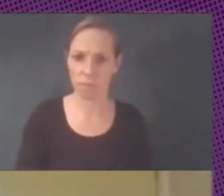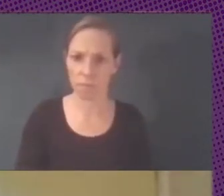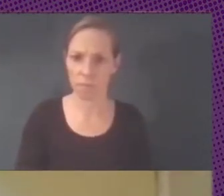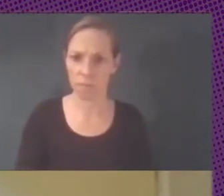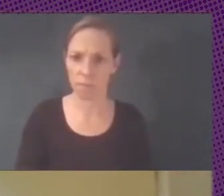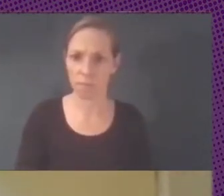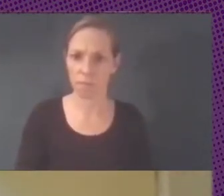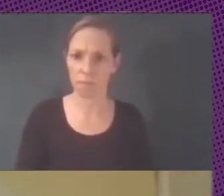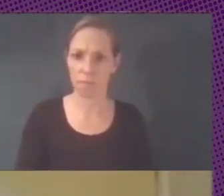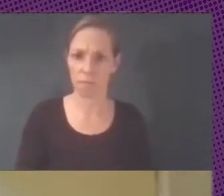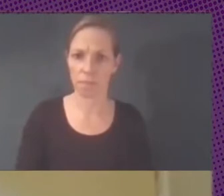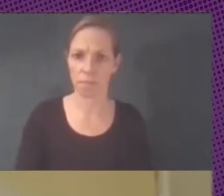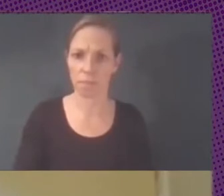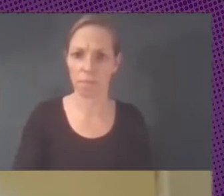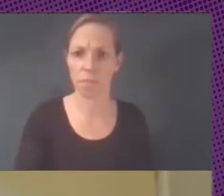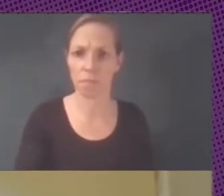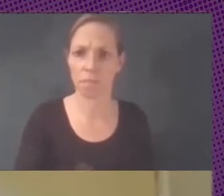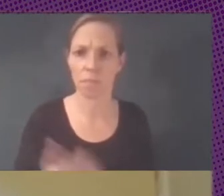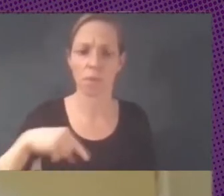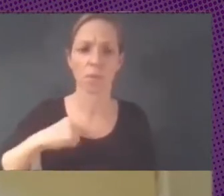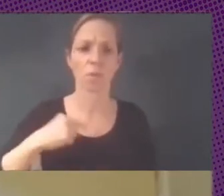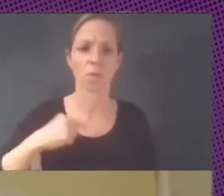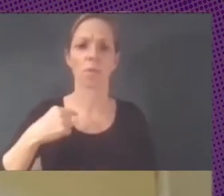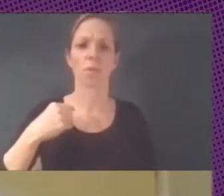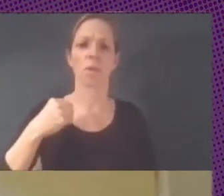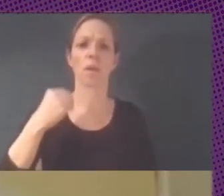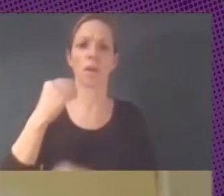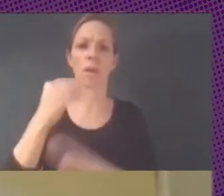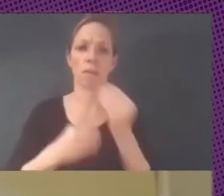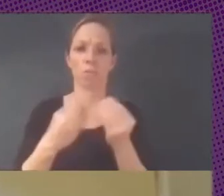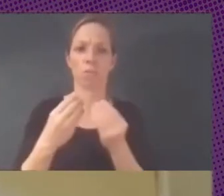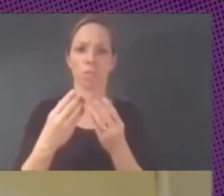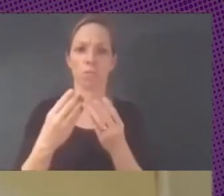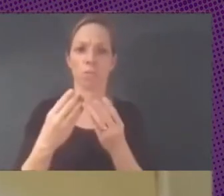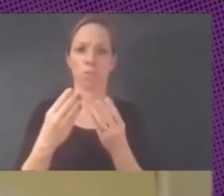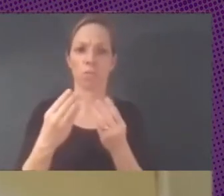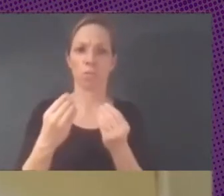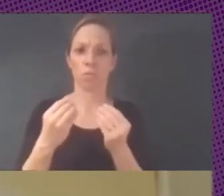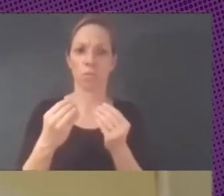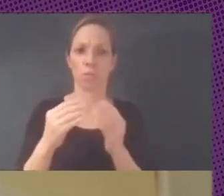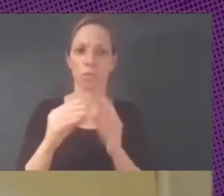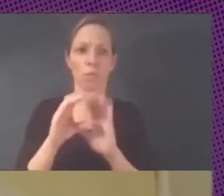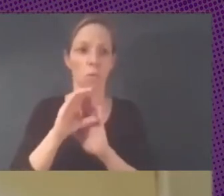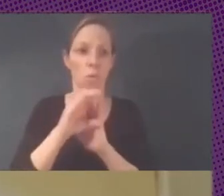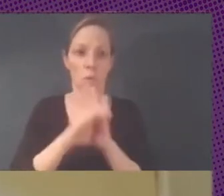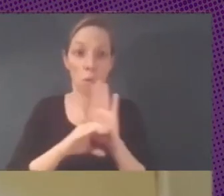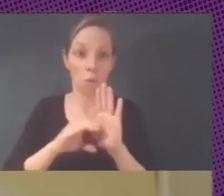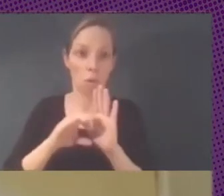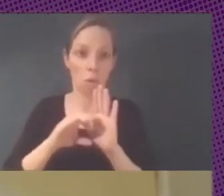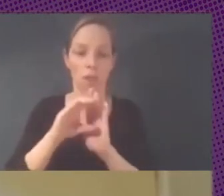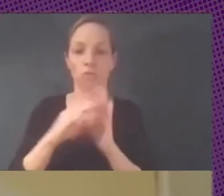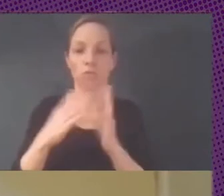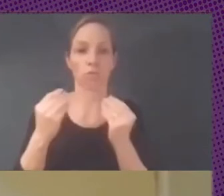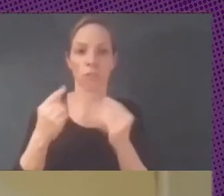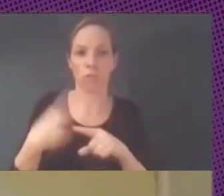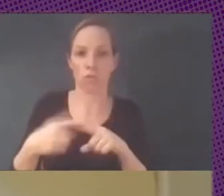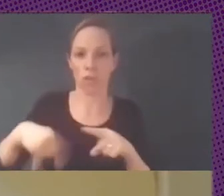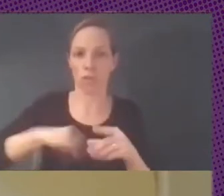muchos cambios utilizamos muchas cosas entonces siempre que